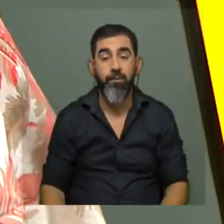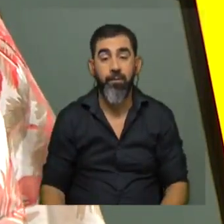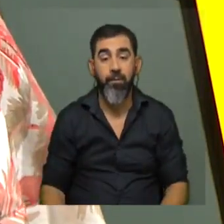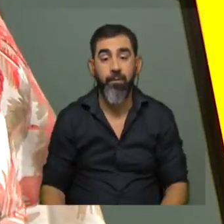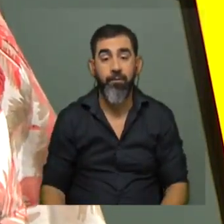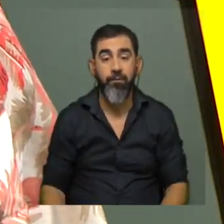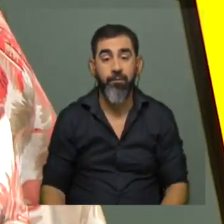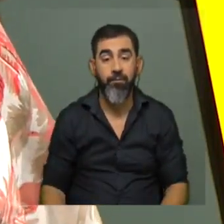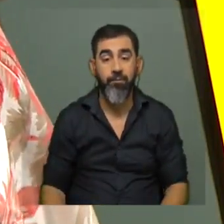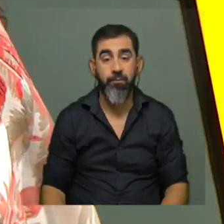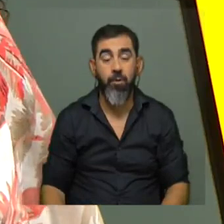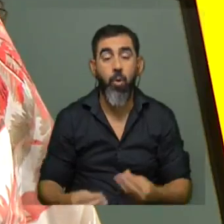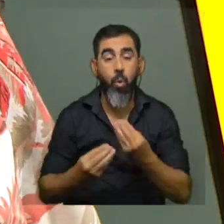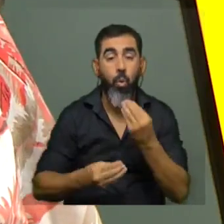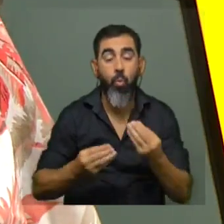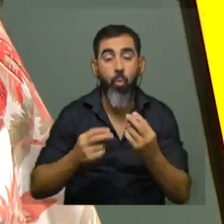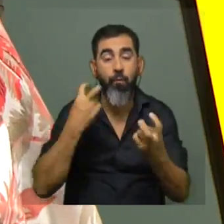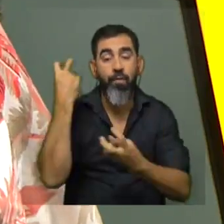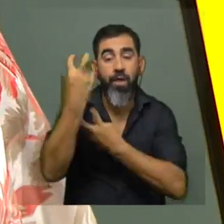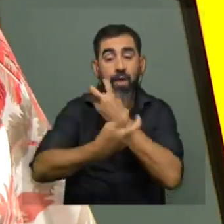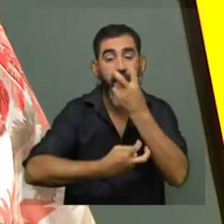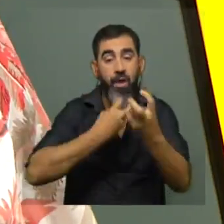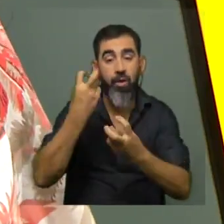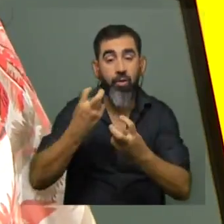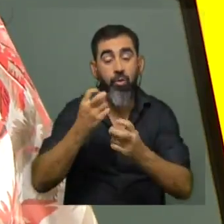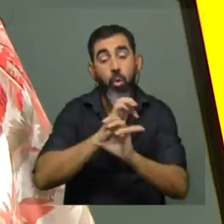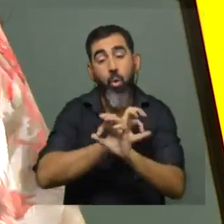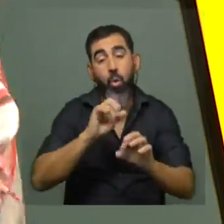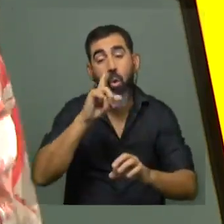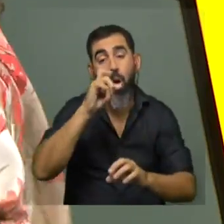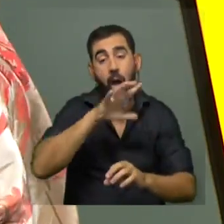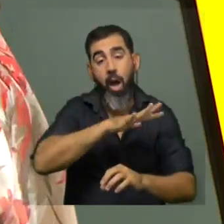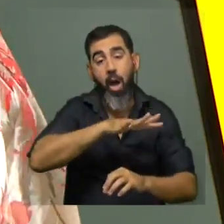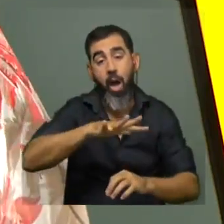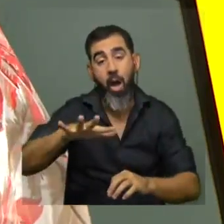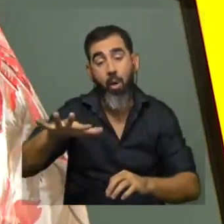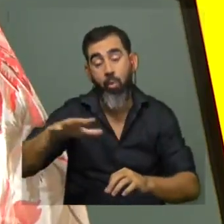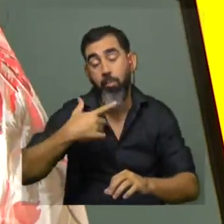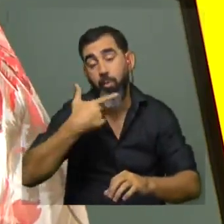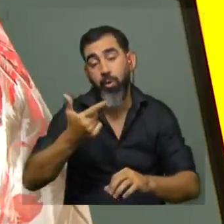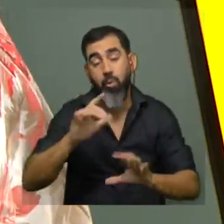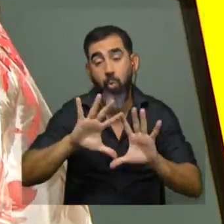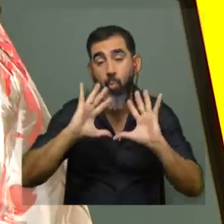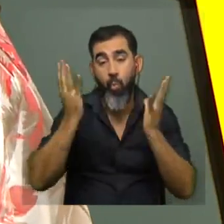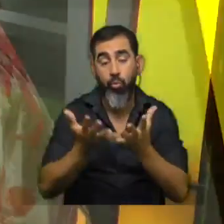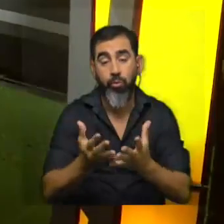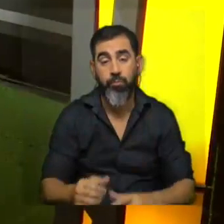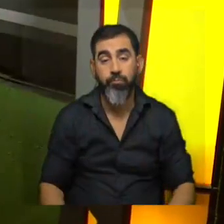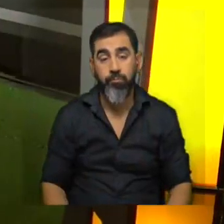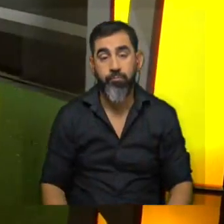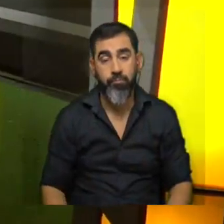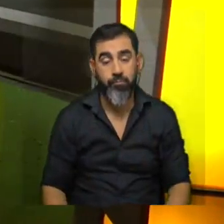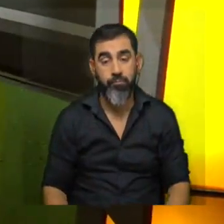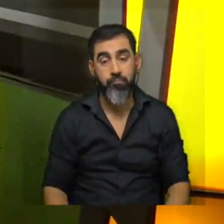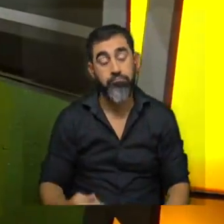los la cómo circulan los vientos por ejemplo o las corrientes de los océanos en el planeta esto es interesante